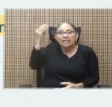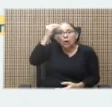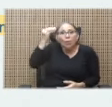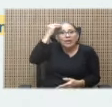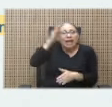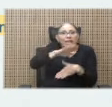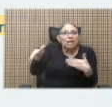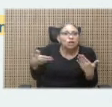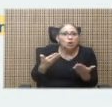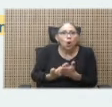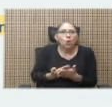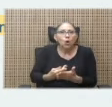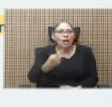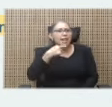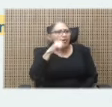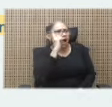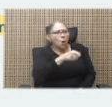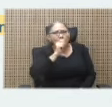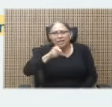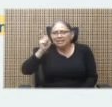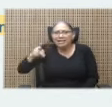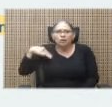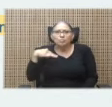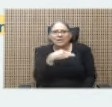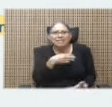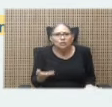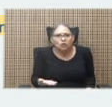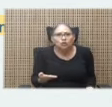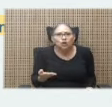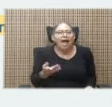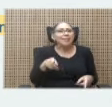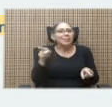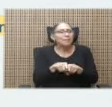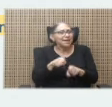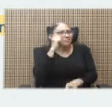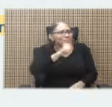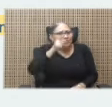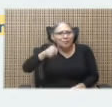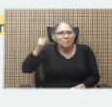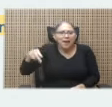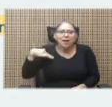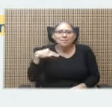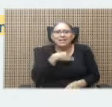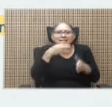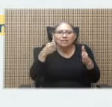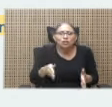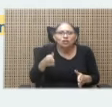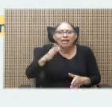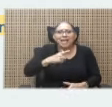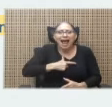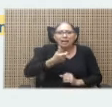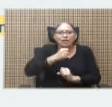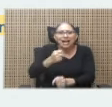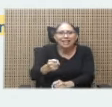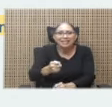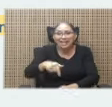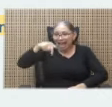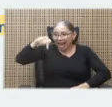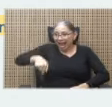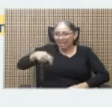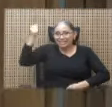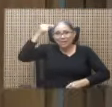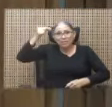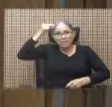todo, le da órdenes a los ministros, a presidentes ejecutivos y a los alcaldes. A esta administración le ha parado